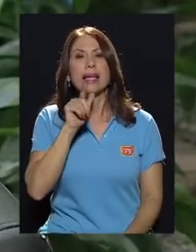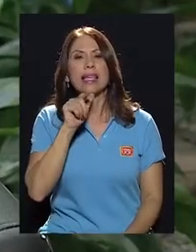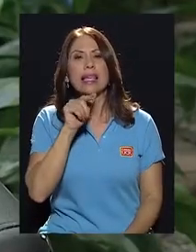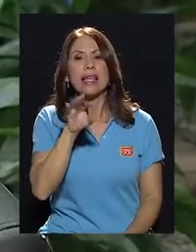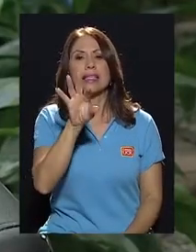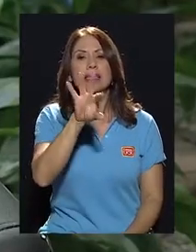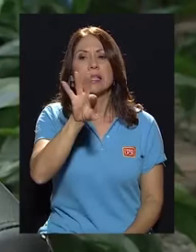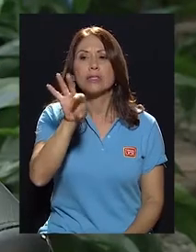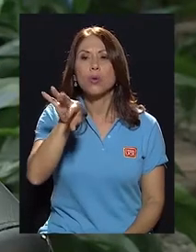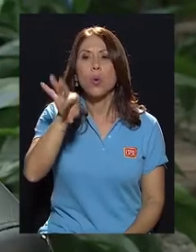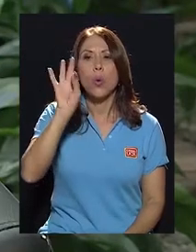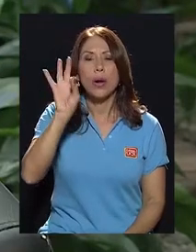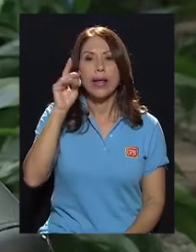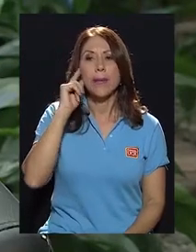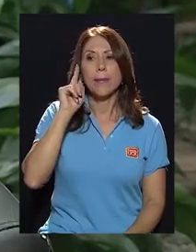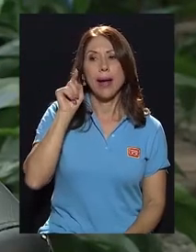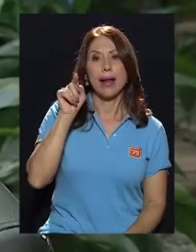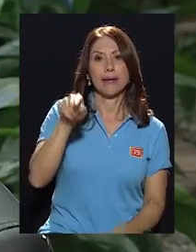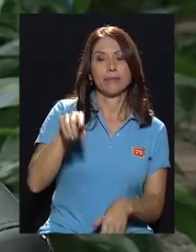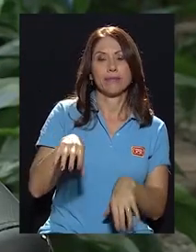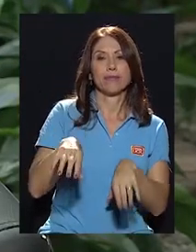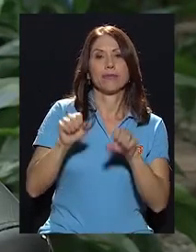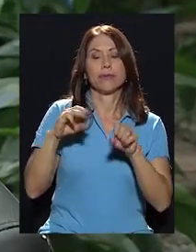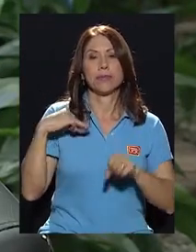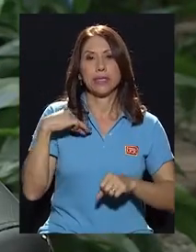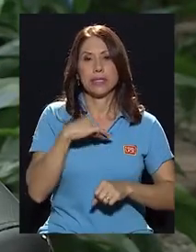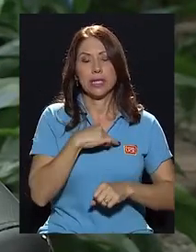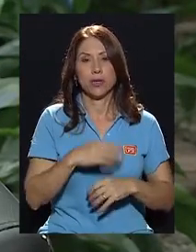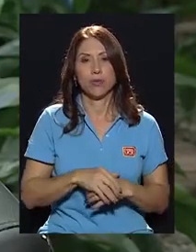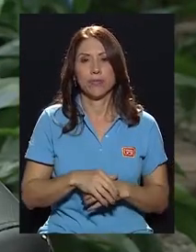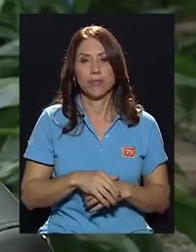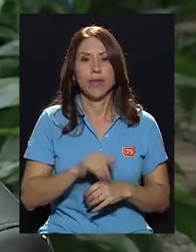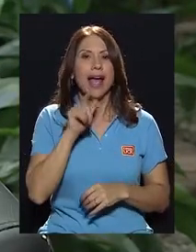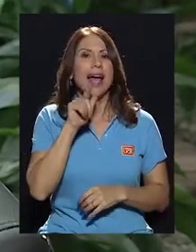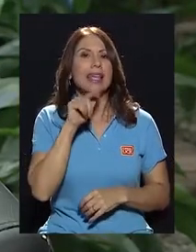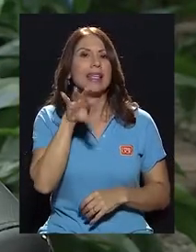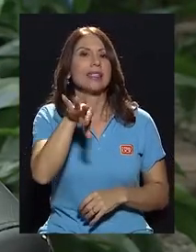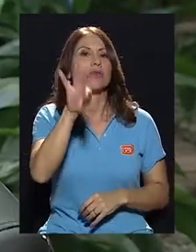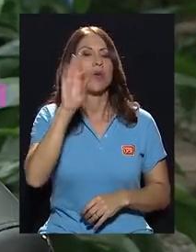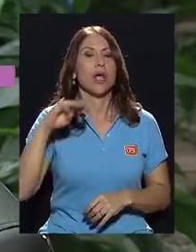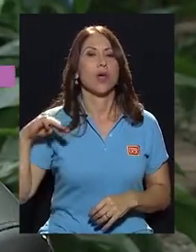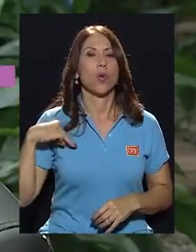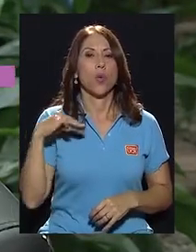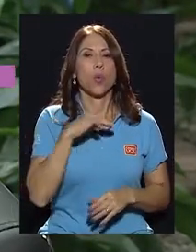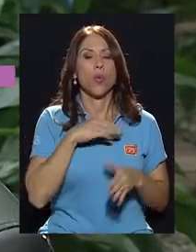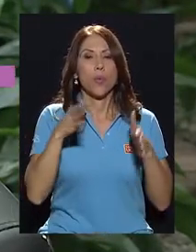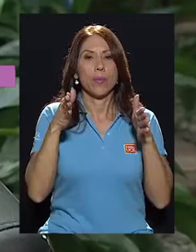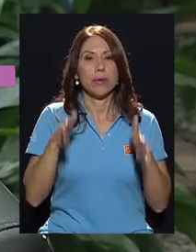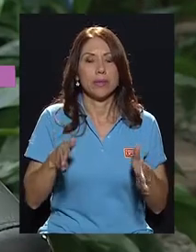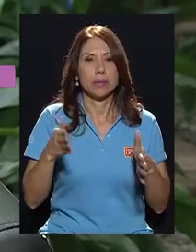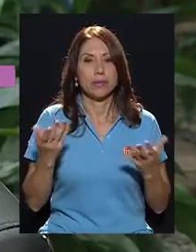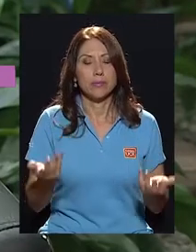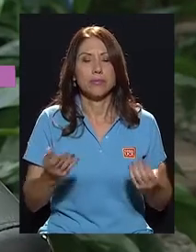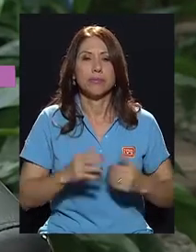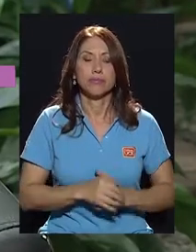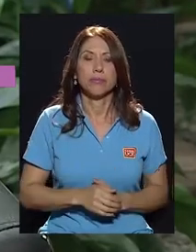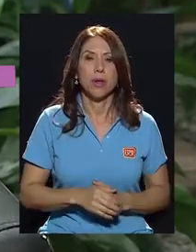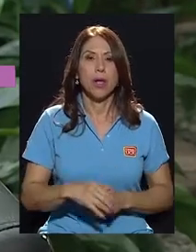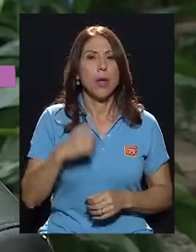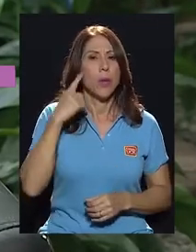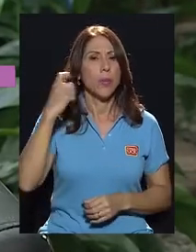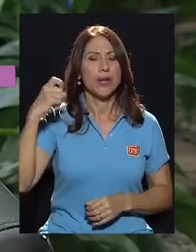quién se escoge para ejercer el Ministerio, a quién se escoge como ministro o ministra,